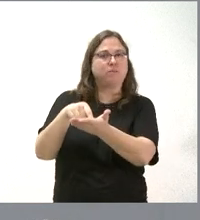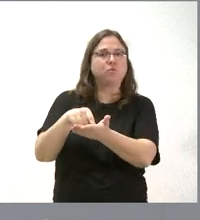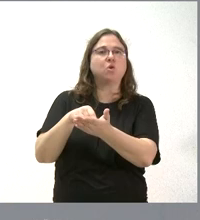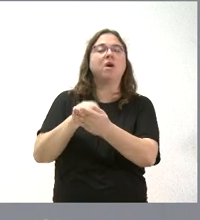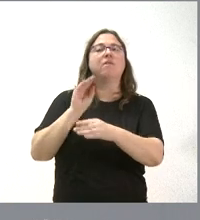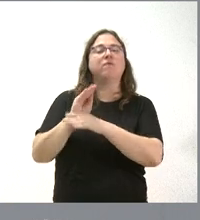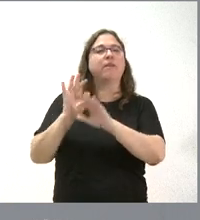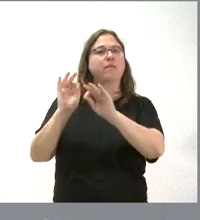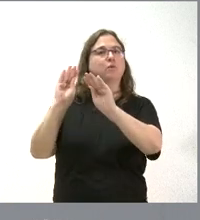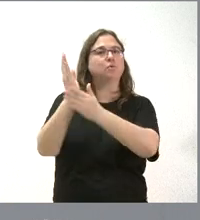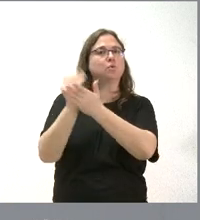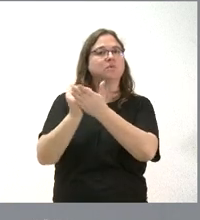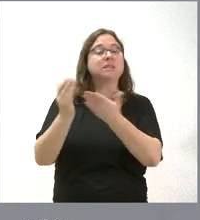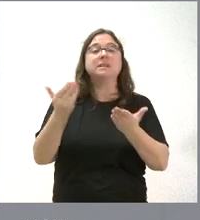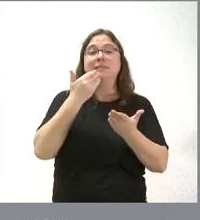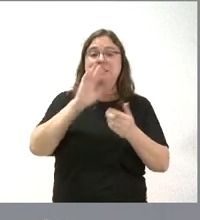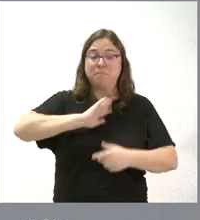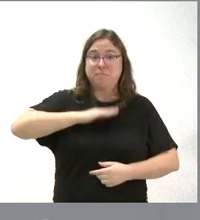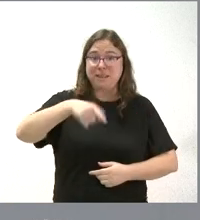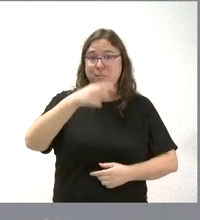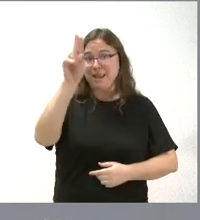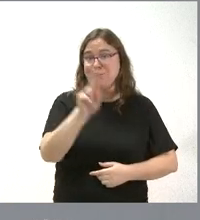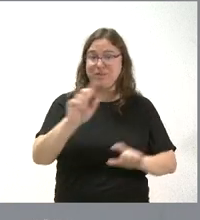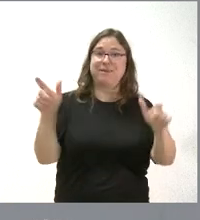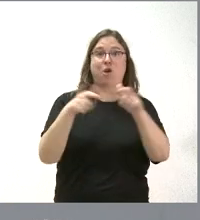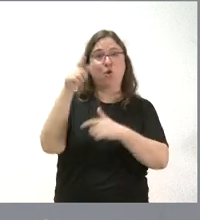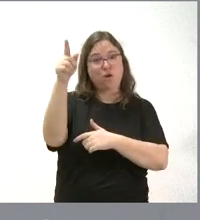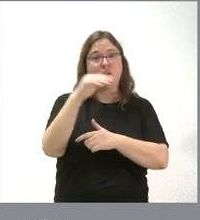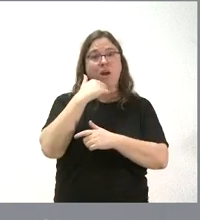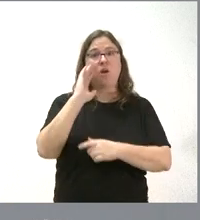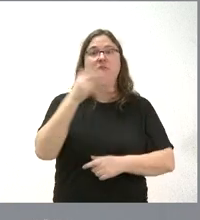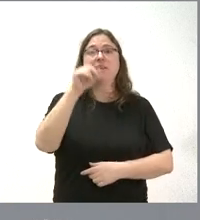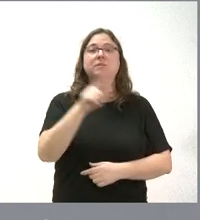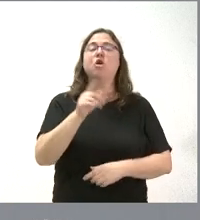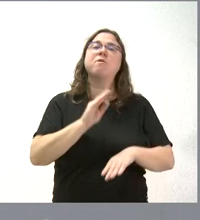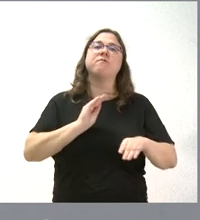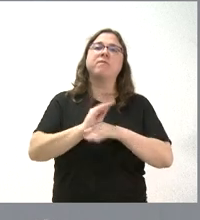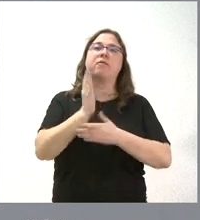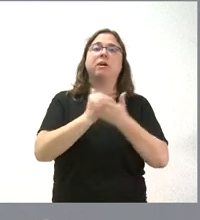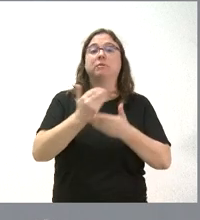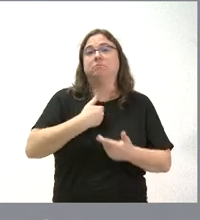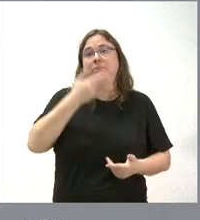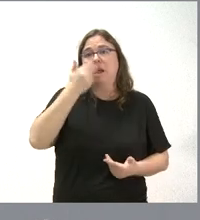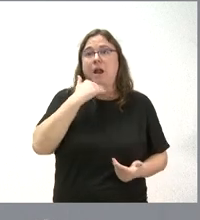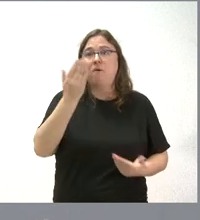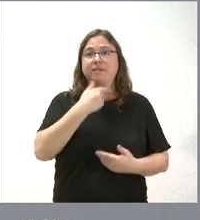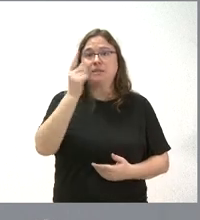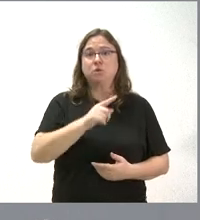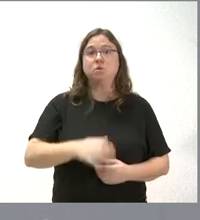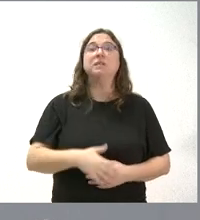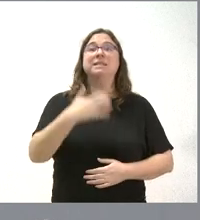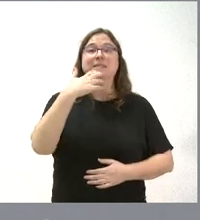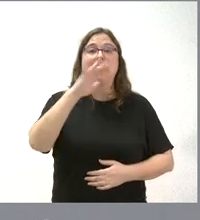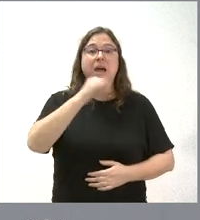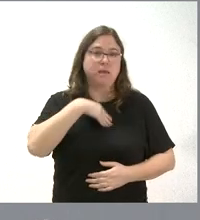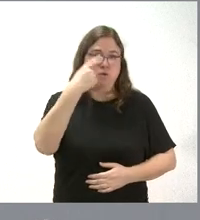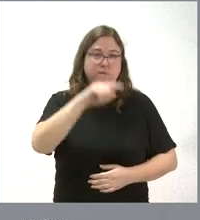para una comunidad autónoma y no sabemos si la reunión de pasado mañana en Suiza tiene algún impacto sobre la financiación de Castilla y León y sobre nuestros ingresos. Y si lo tiene, nos gustaría